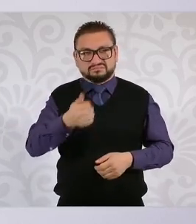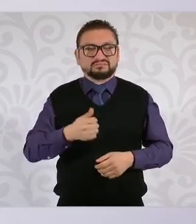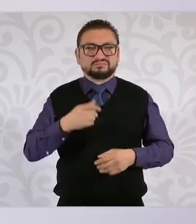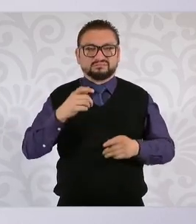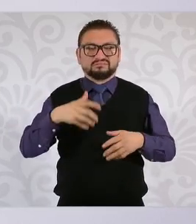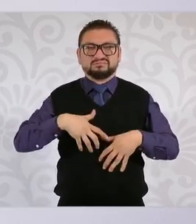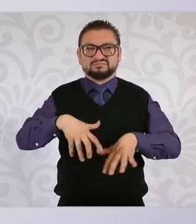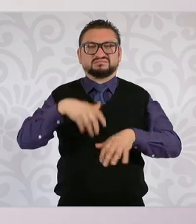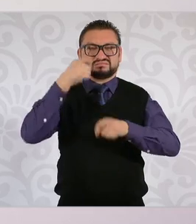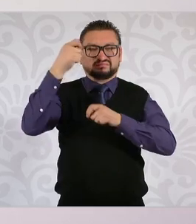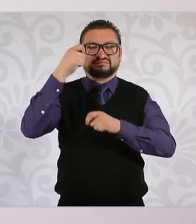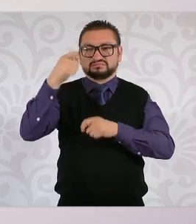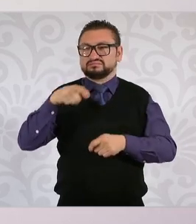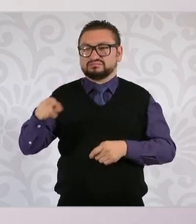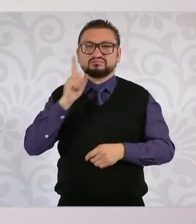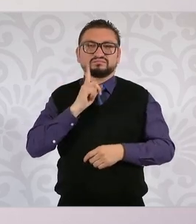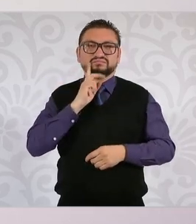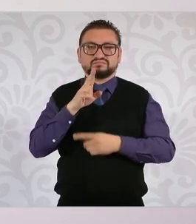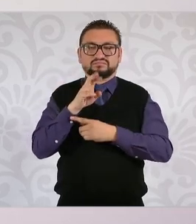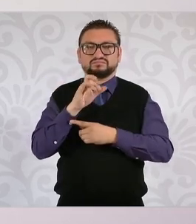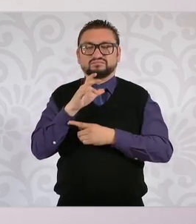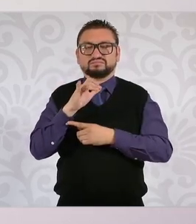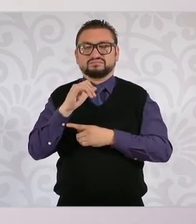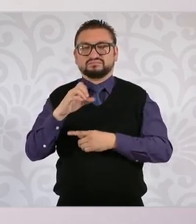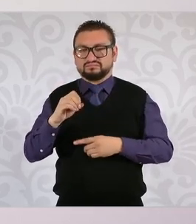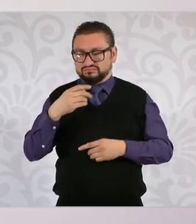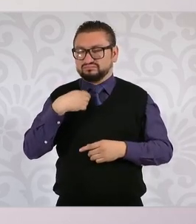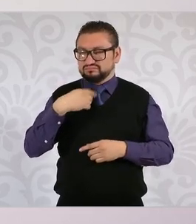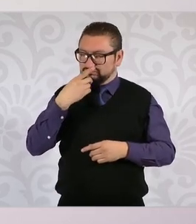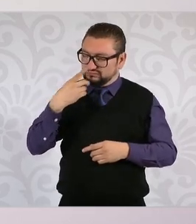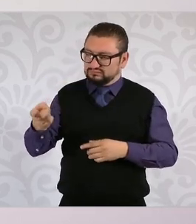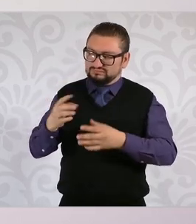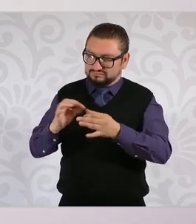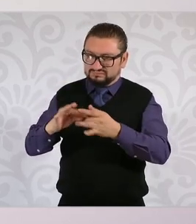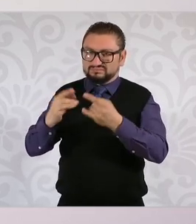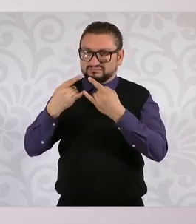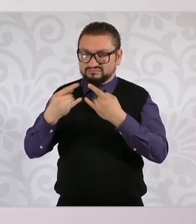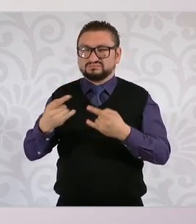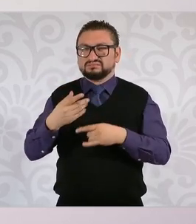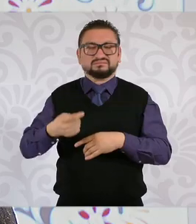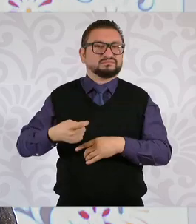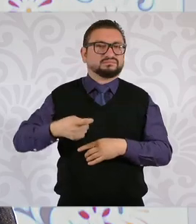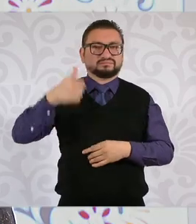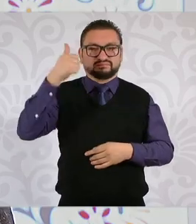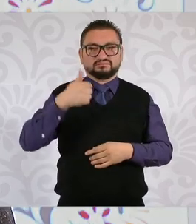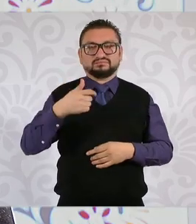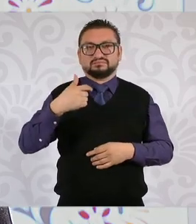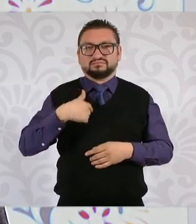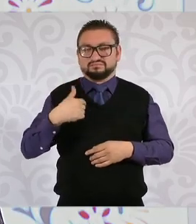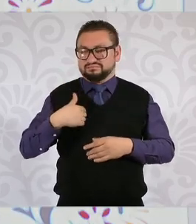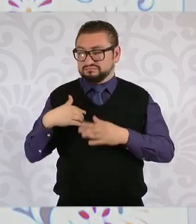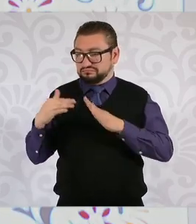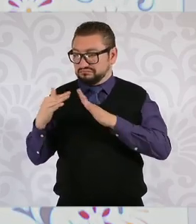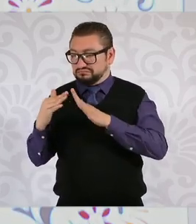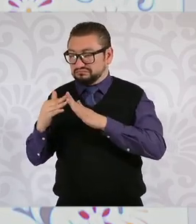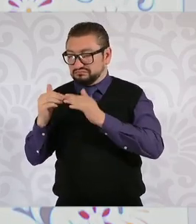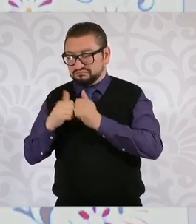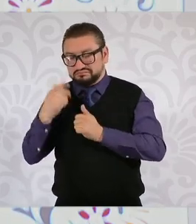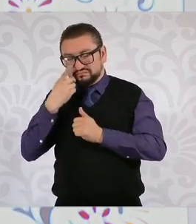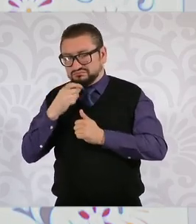Doña Rosario decía que… porque yo le conté que la primera vez que dormí fuera de mi casa